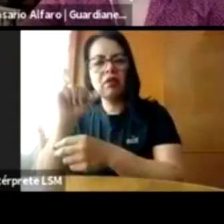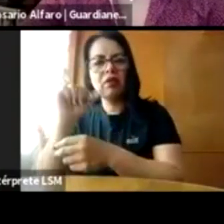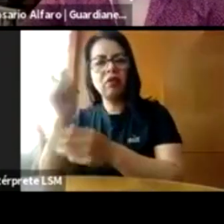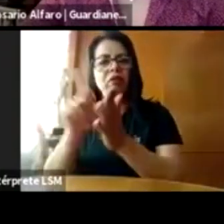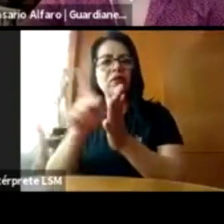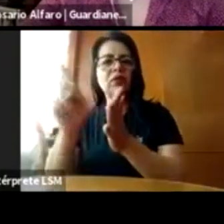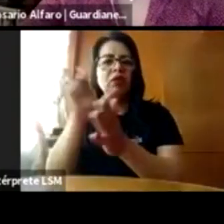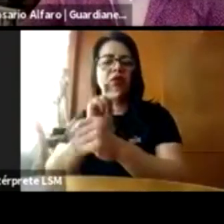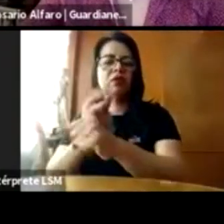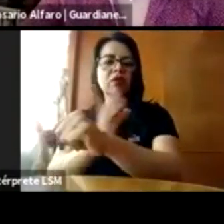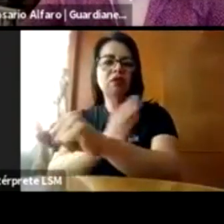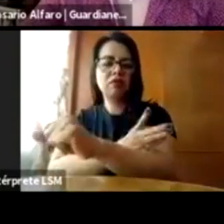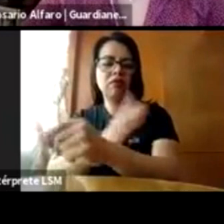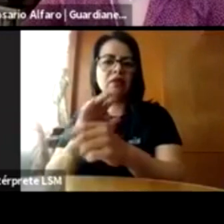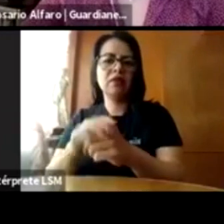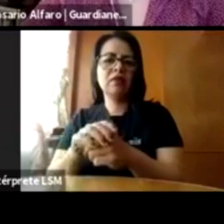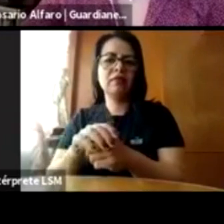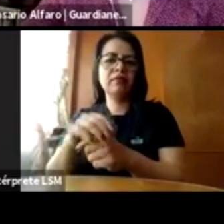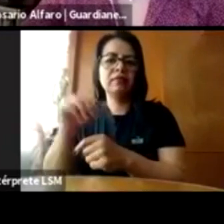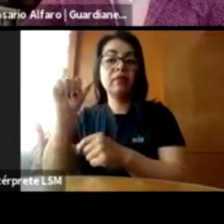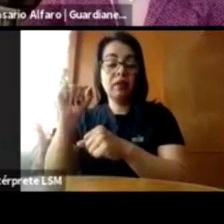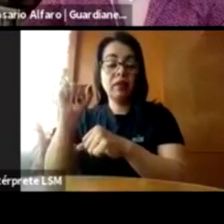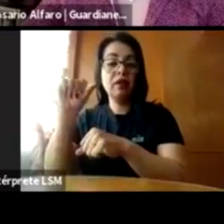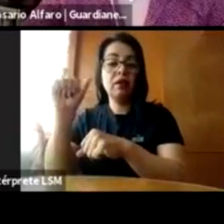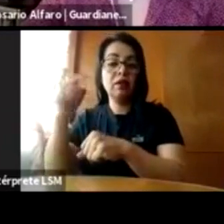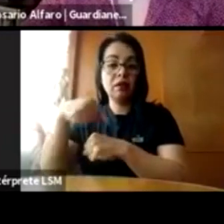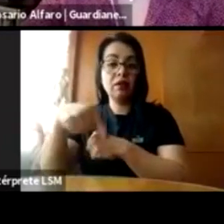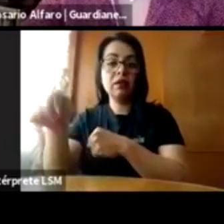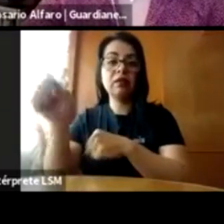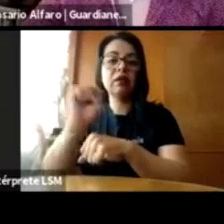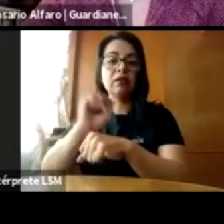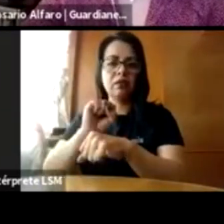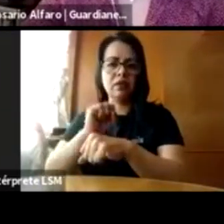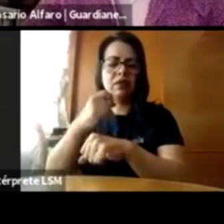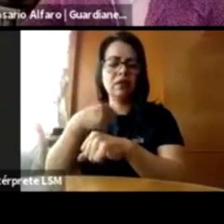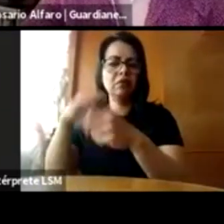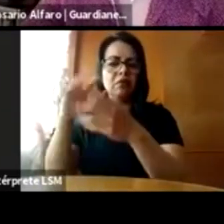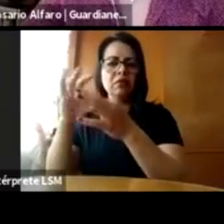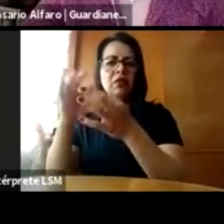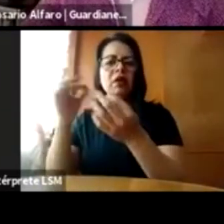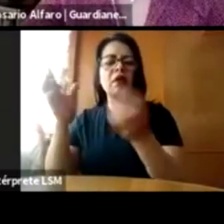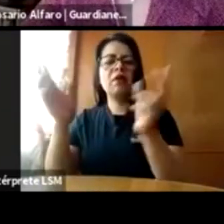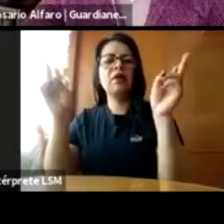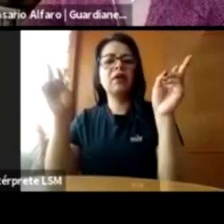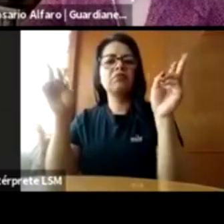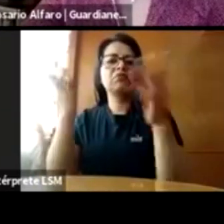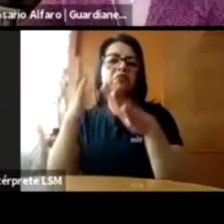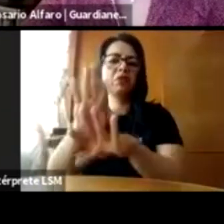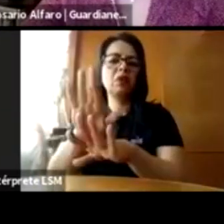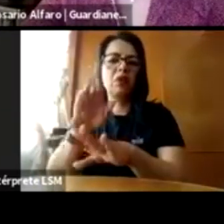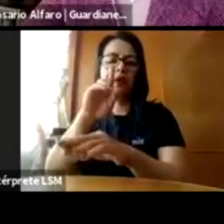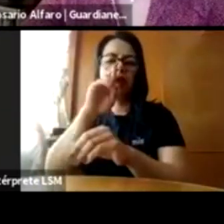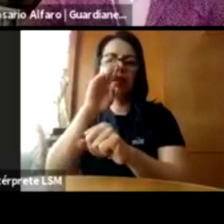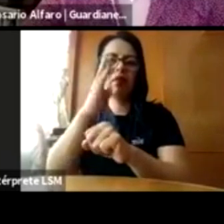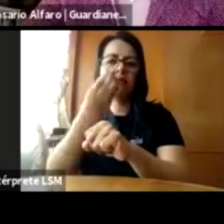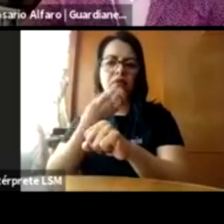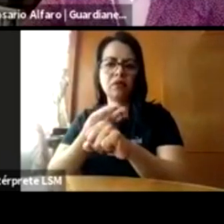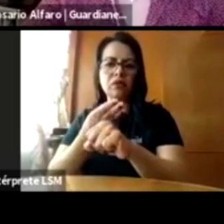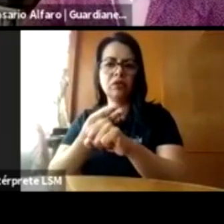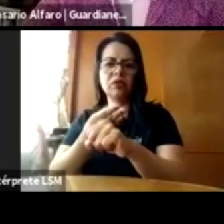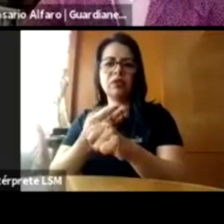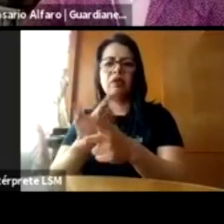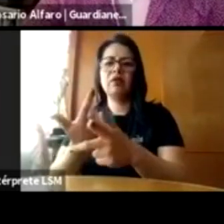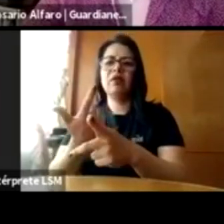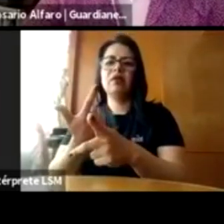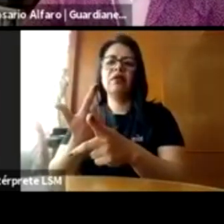Barquentin, esta semana hablaba con el responsable de una organización, de una unidad que se llama la Unidad de Inteligencia